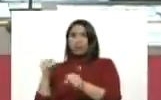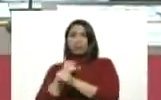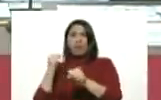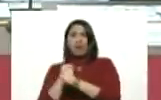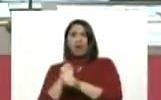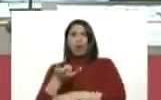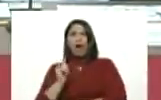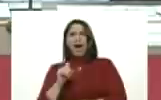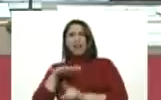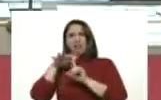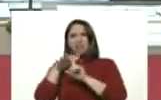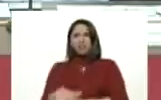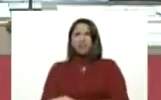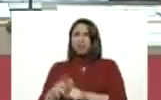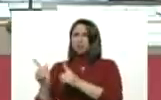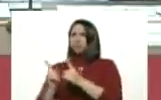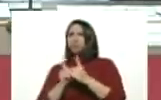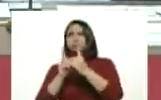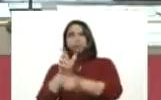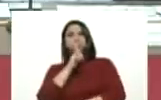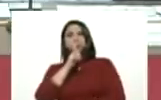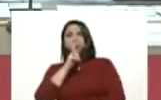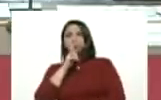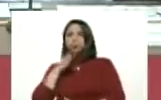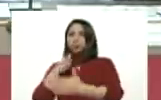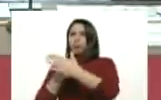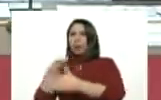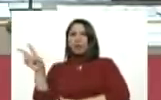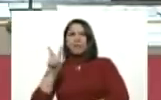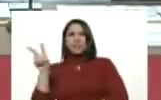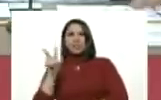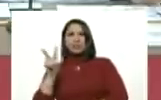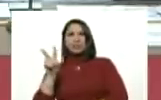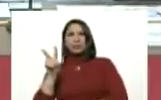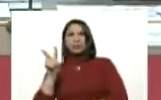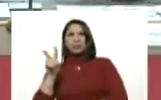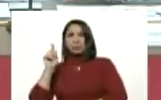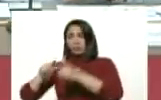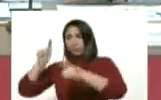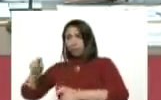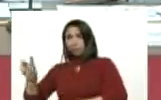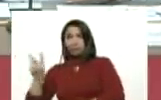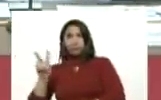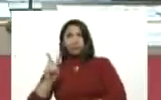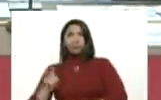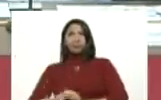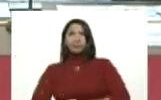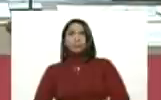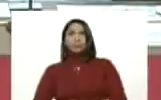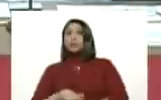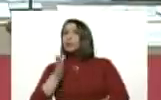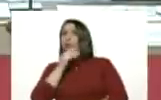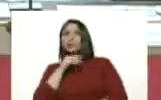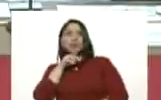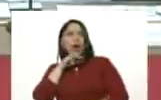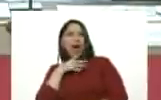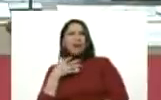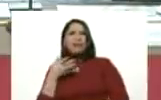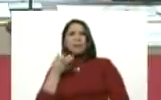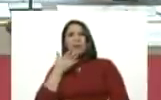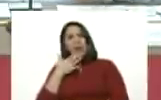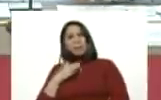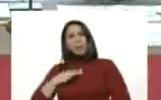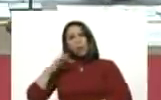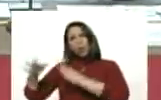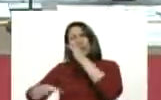que hay una xenofobia y una persecución nazi-fascista contra los venezolanos. No hablan que lo están contagiando en